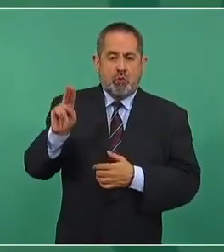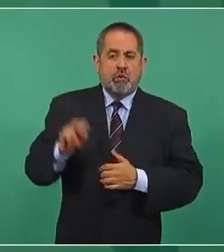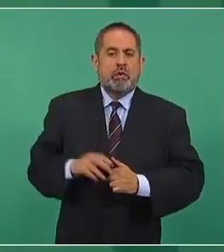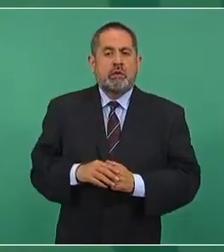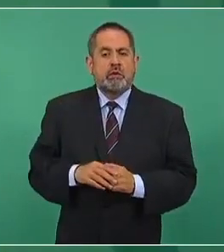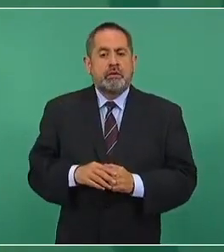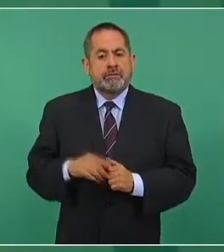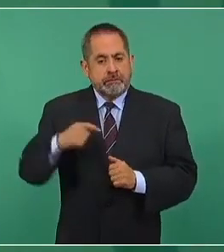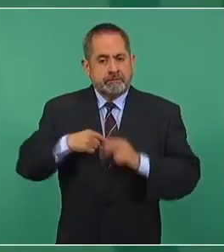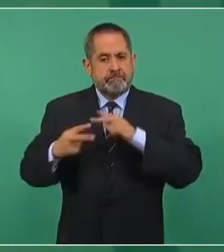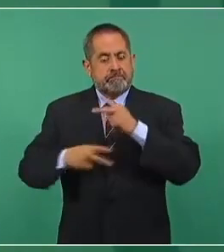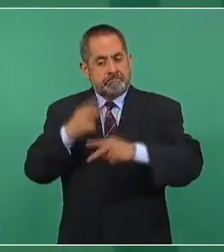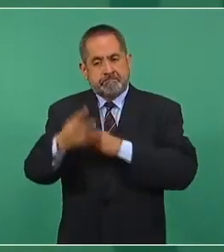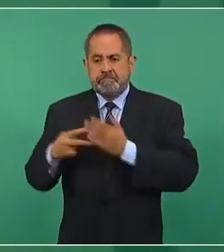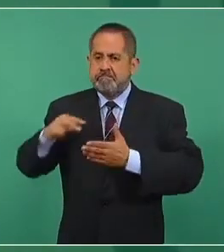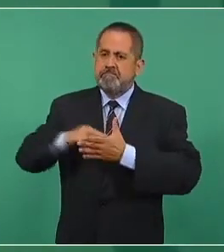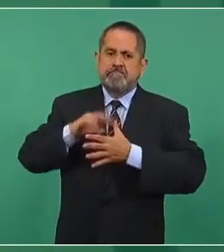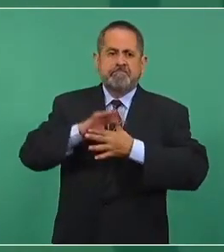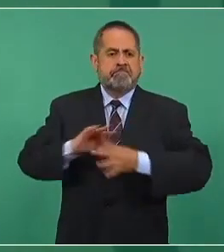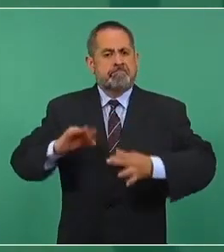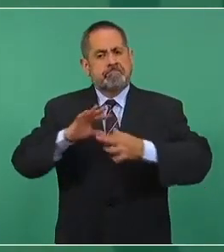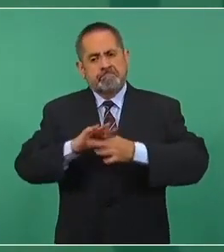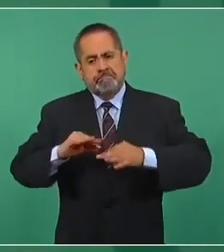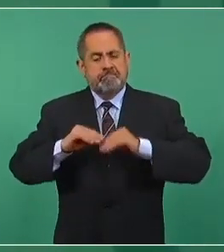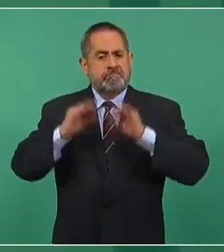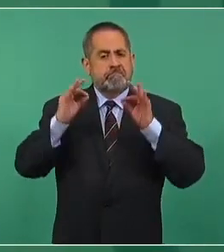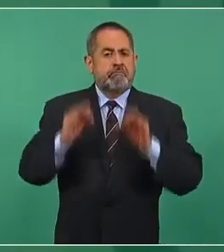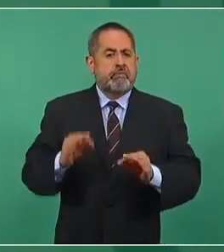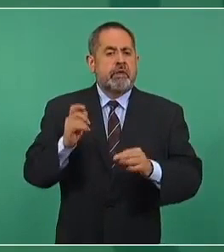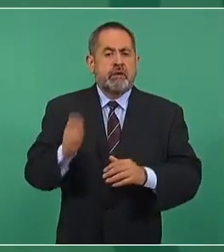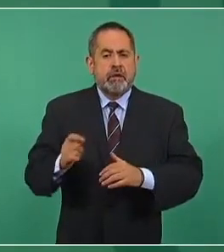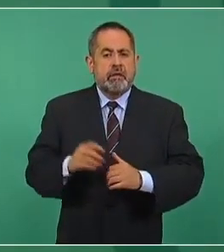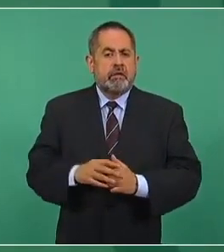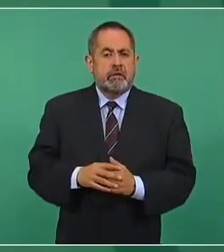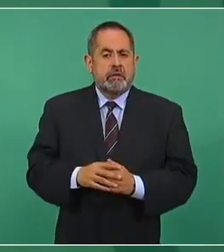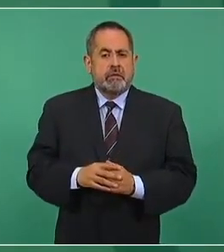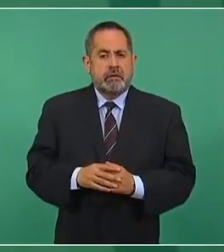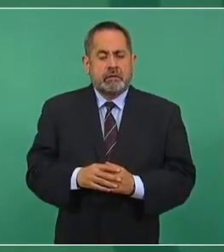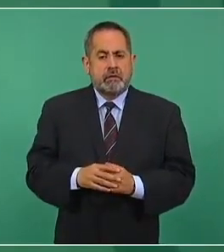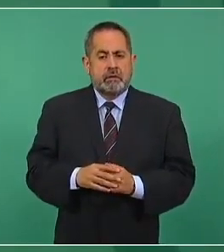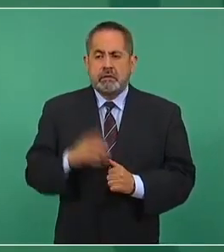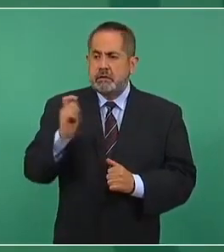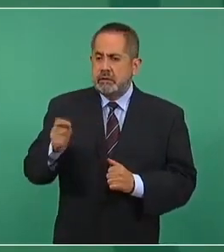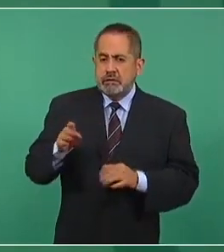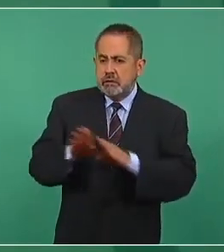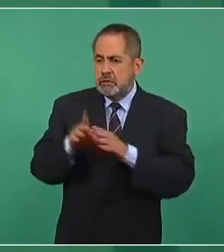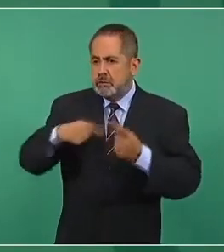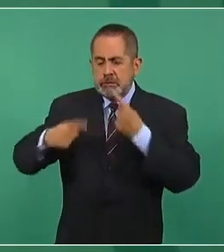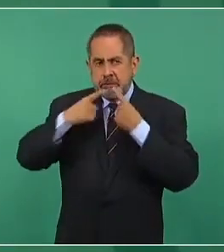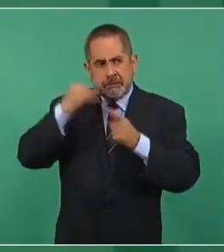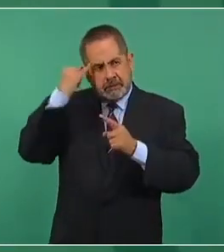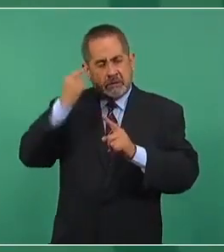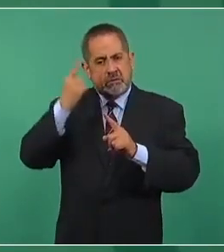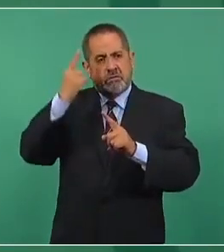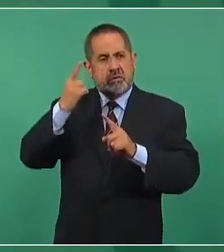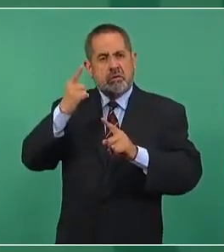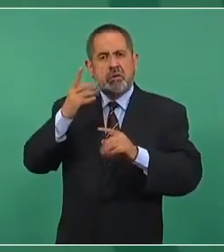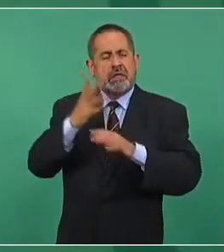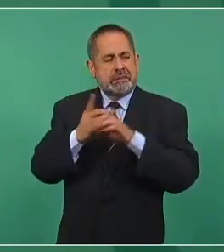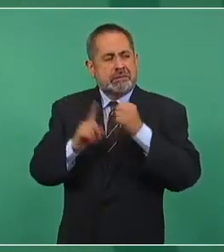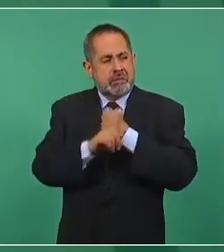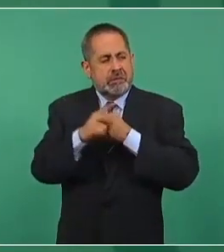voy a hablar de lo que considero el principal problema